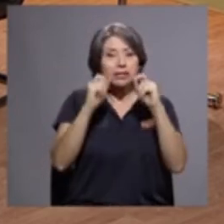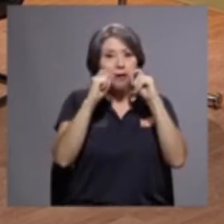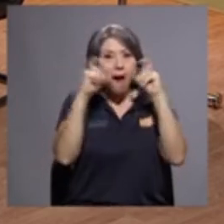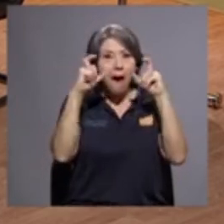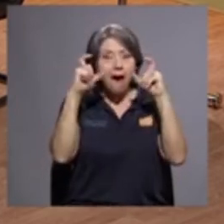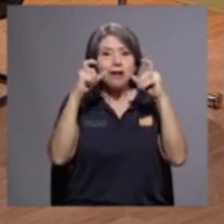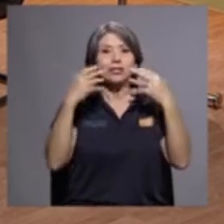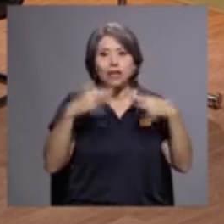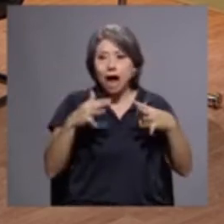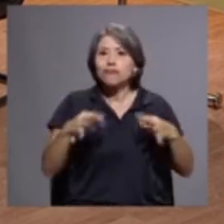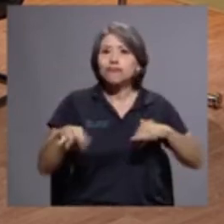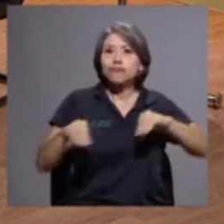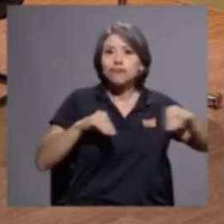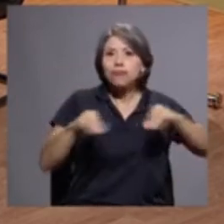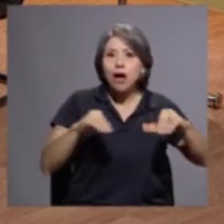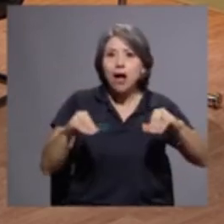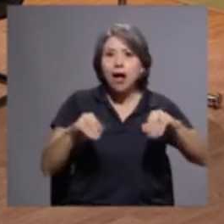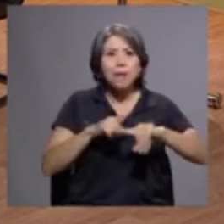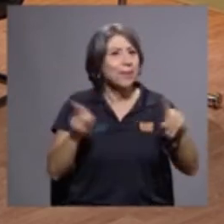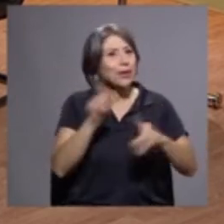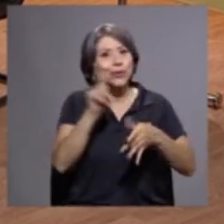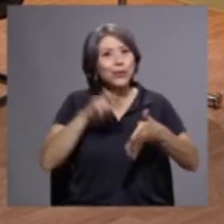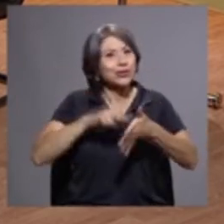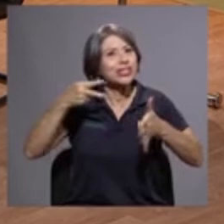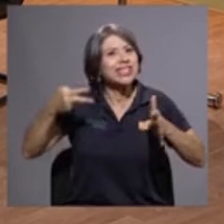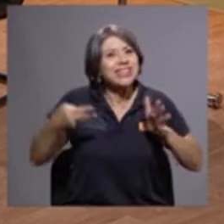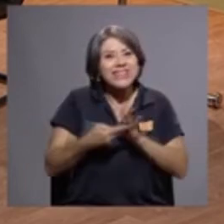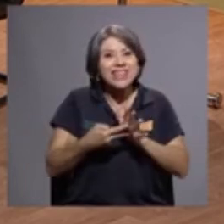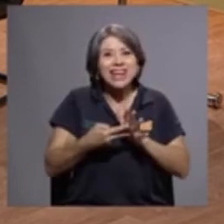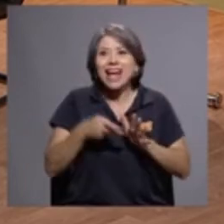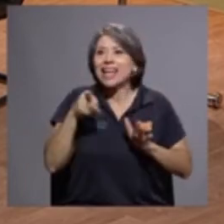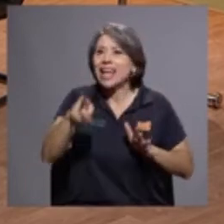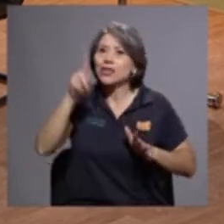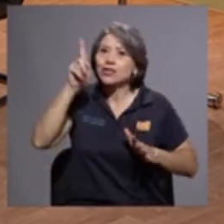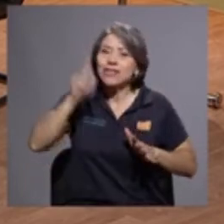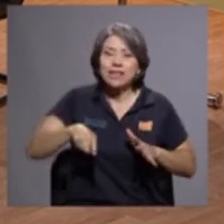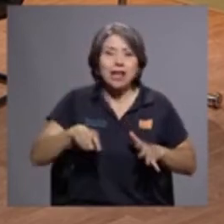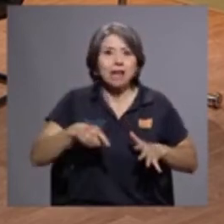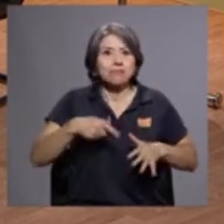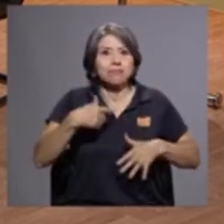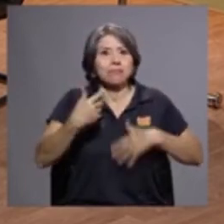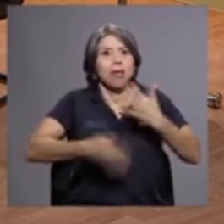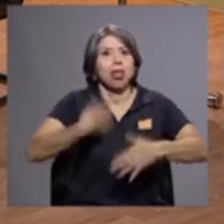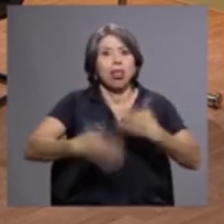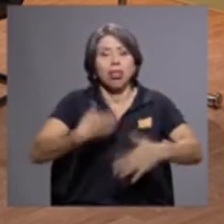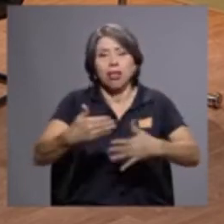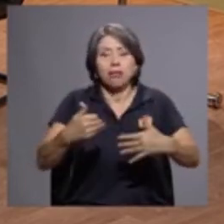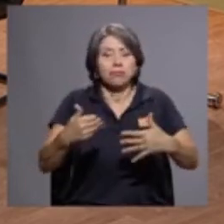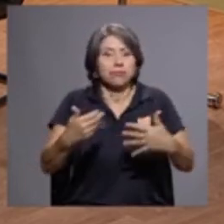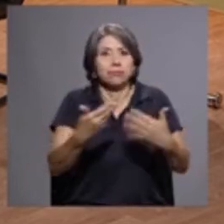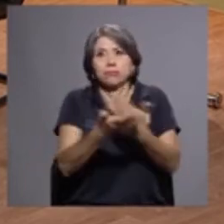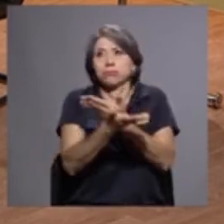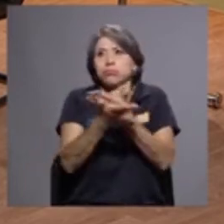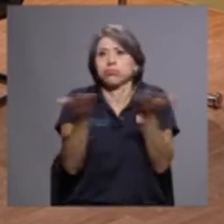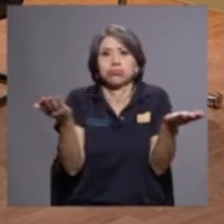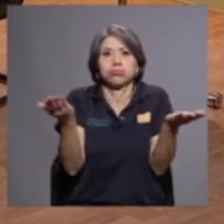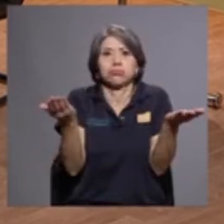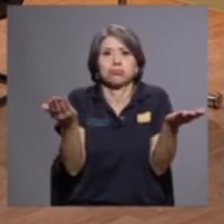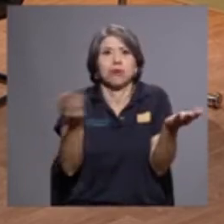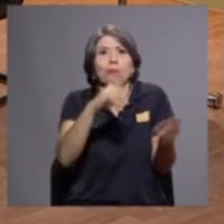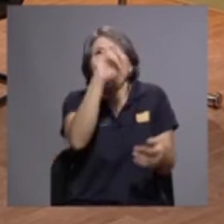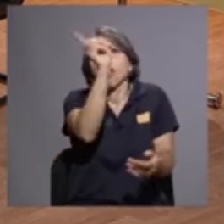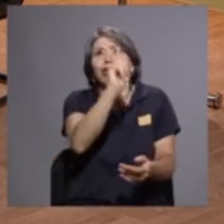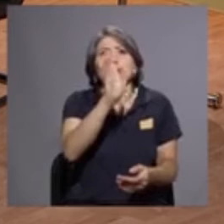decir eso, que digamos que tenían que desenfrenarse con el pincel,